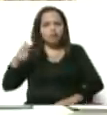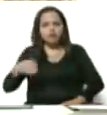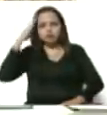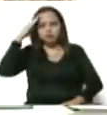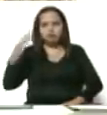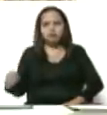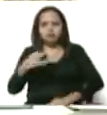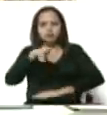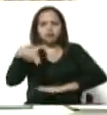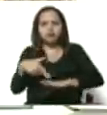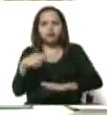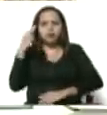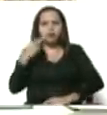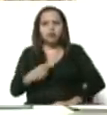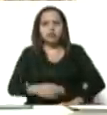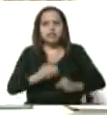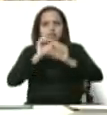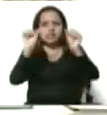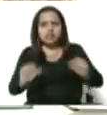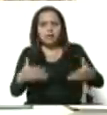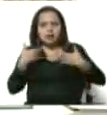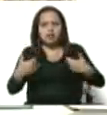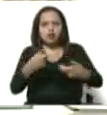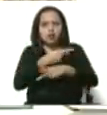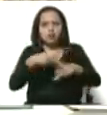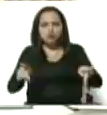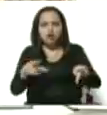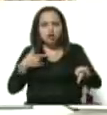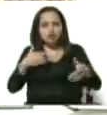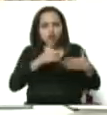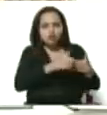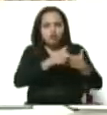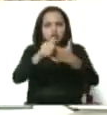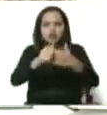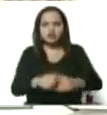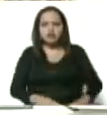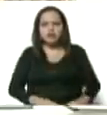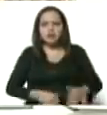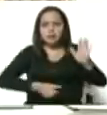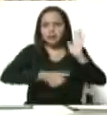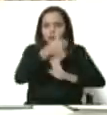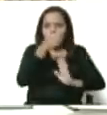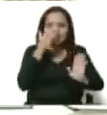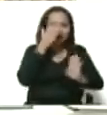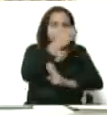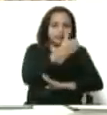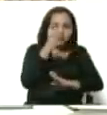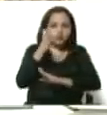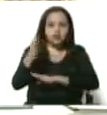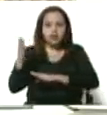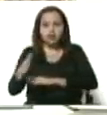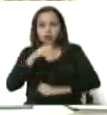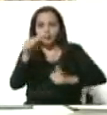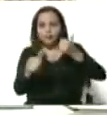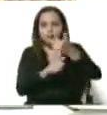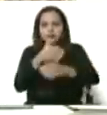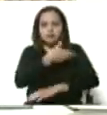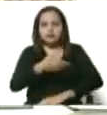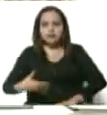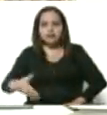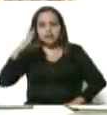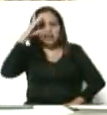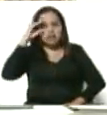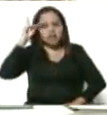Armada, y el sistema de salud pública que conduzco cada vez más directamente con la vicepresidenta ejecutiva,